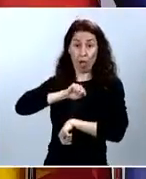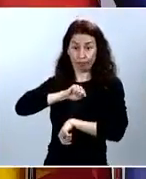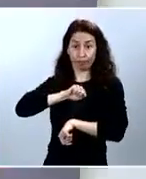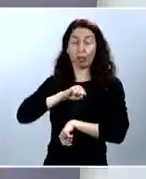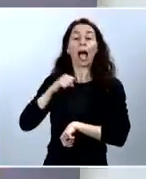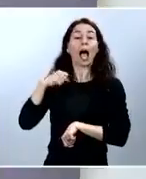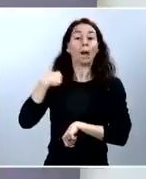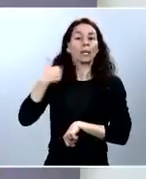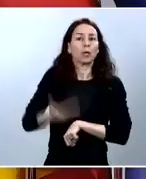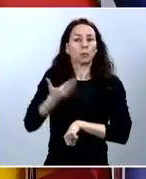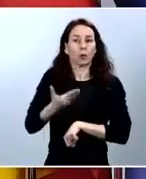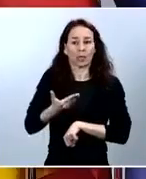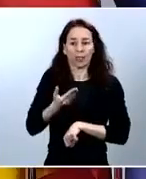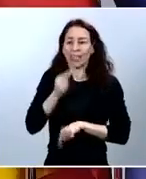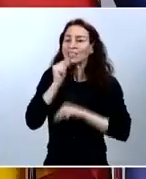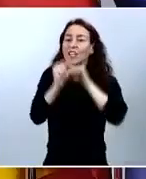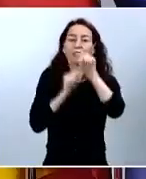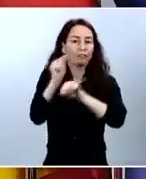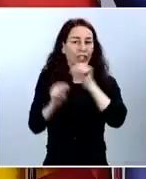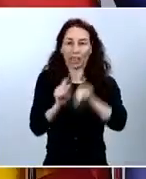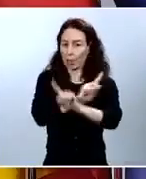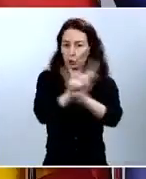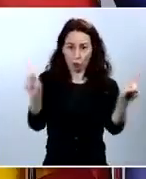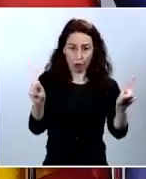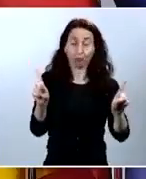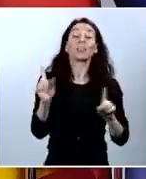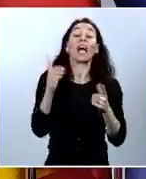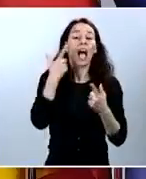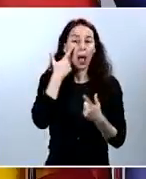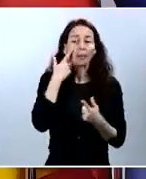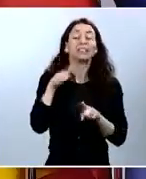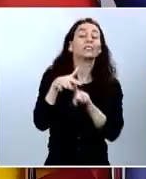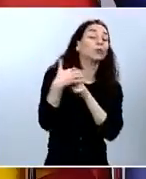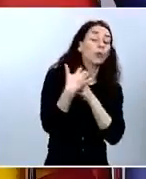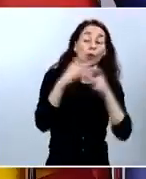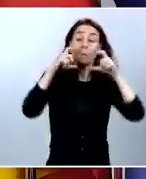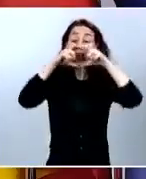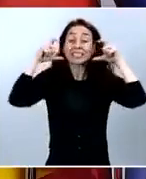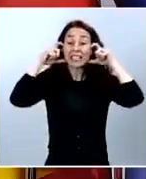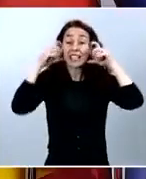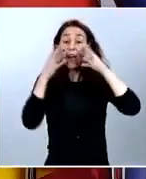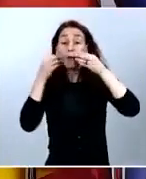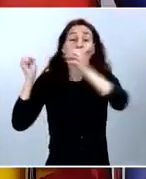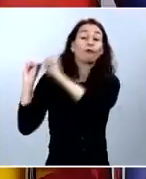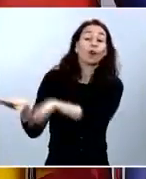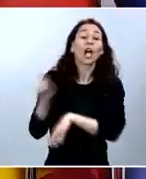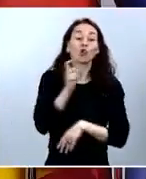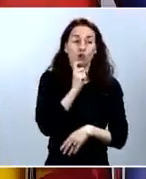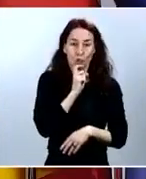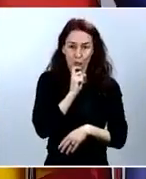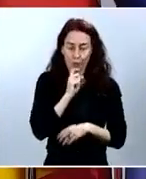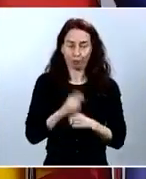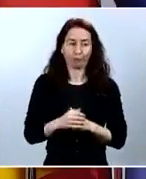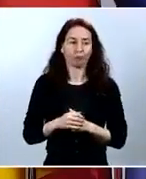En cambio, el problema es que cuando te la quitas, cuando te quitas la mascarilla, tienes que tener mucho